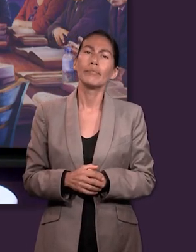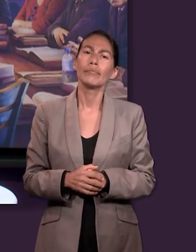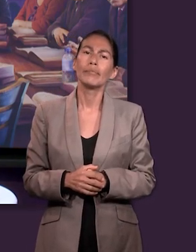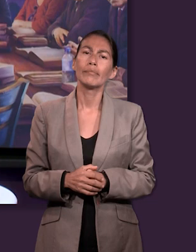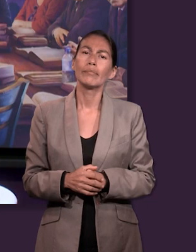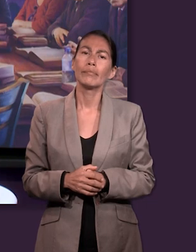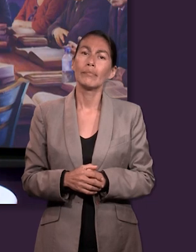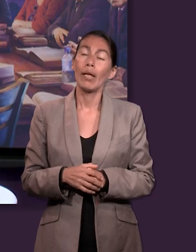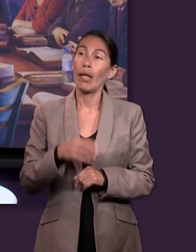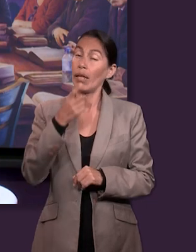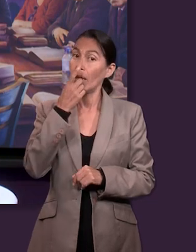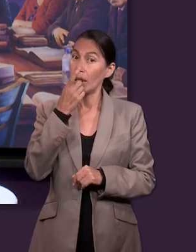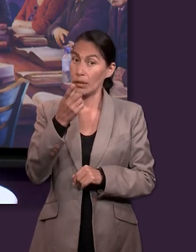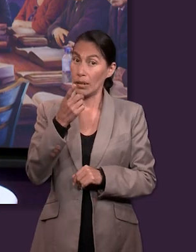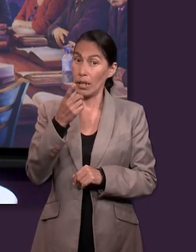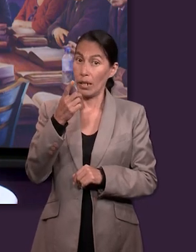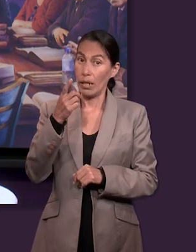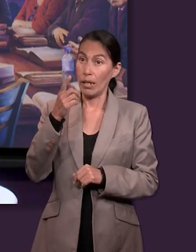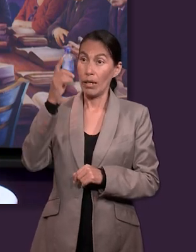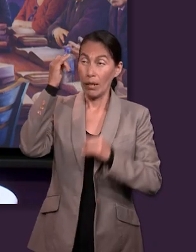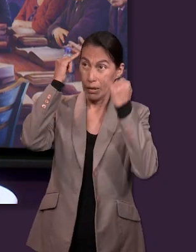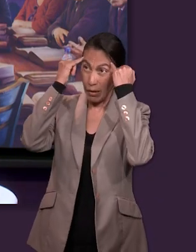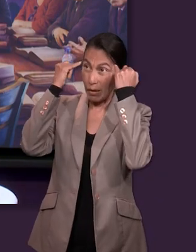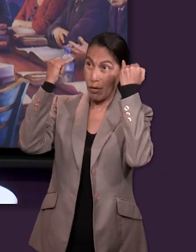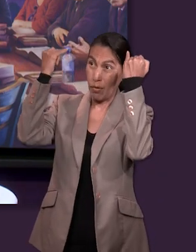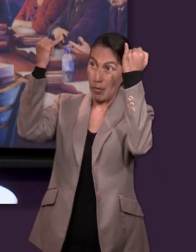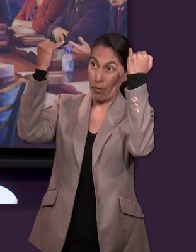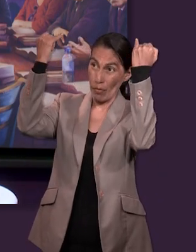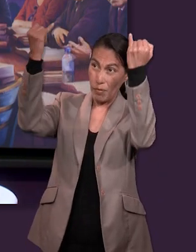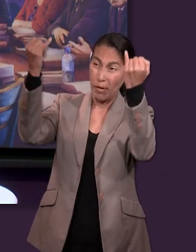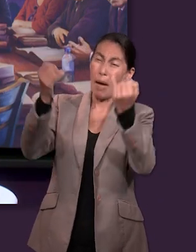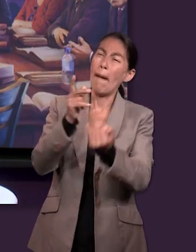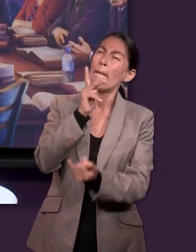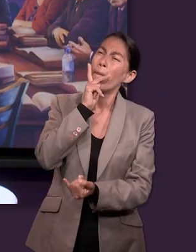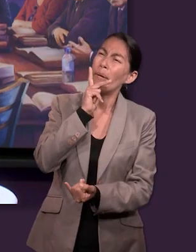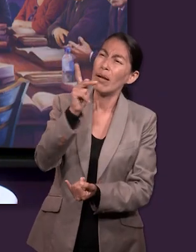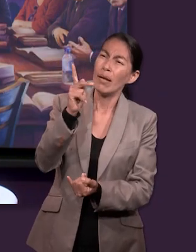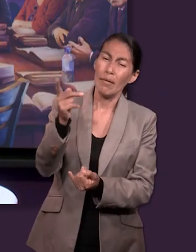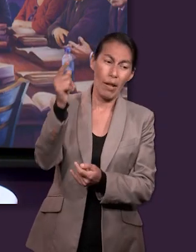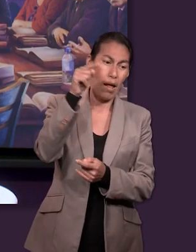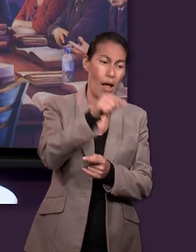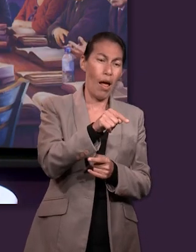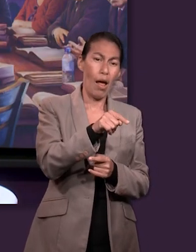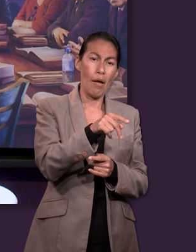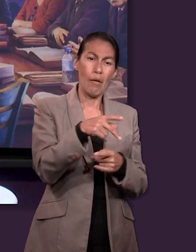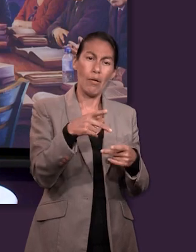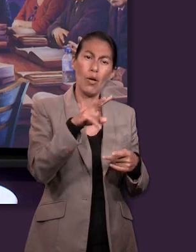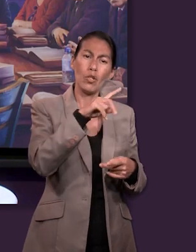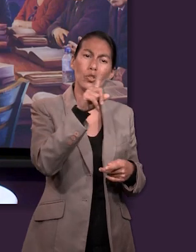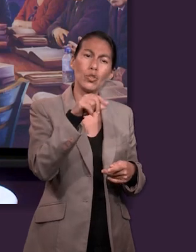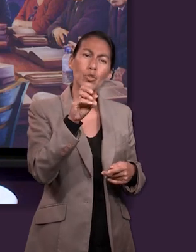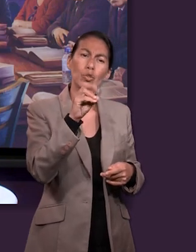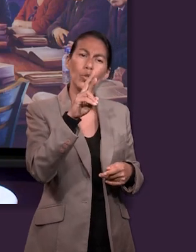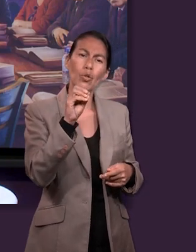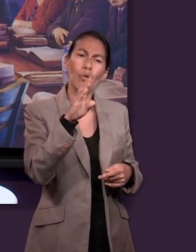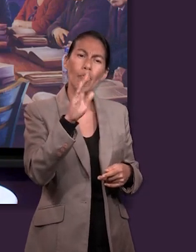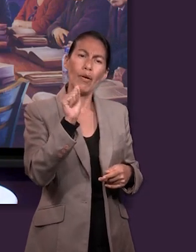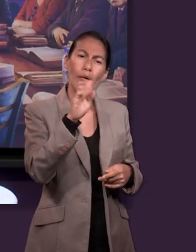siguió diciéndome estas palabras de Jehová para su orabel, para su orabel, perdón, y dice,